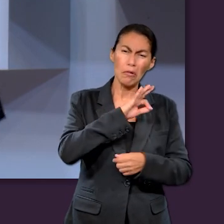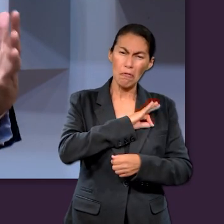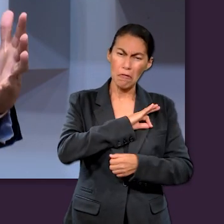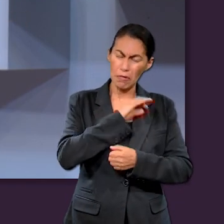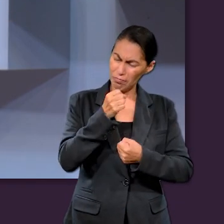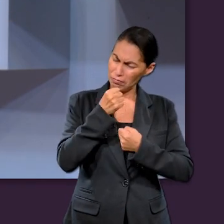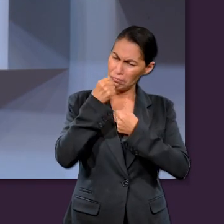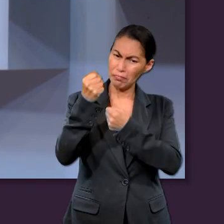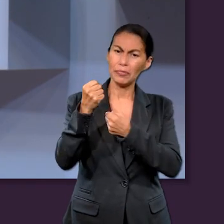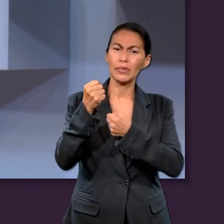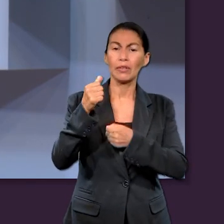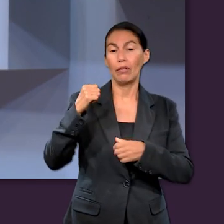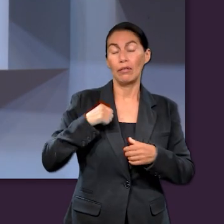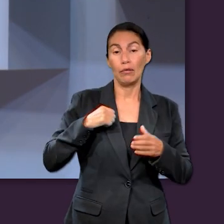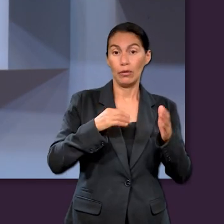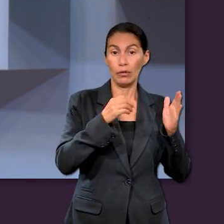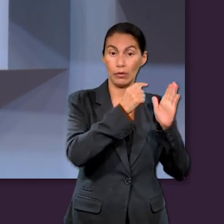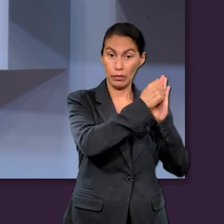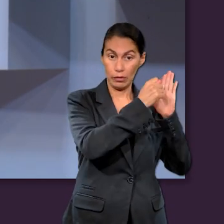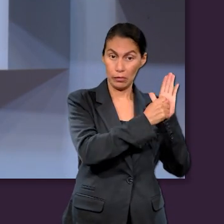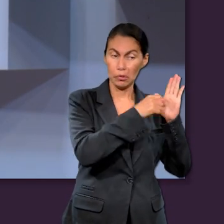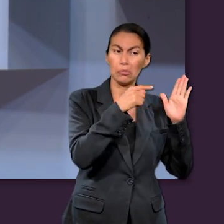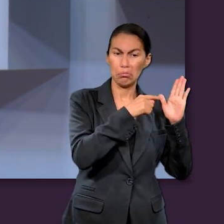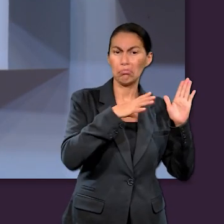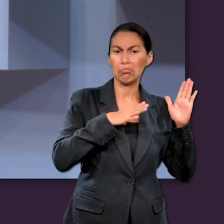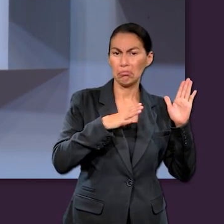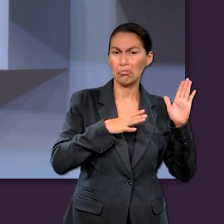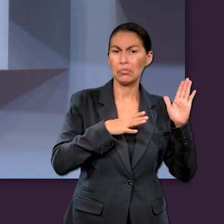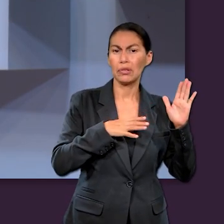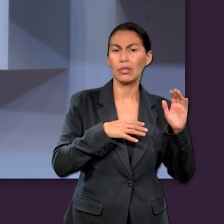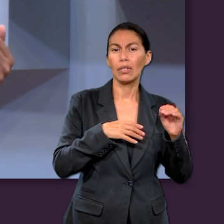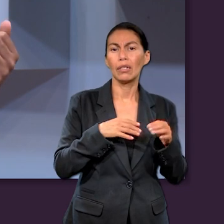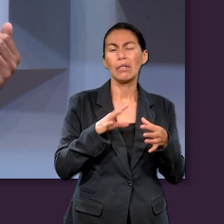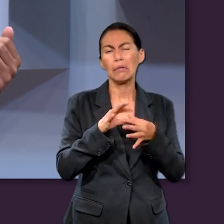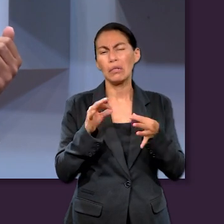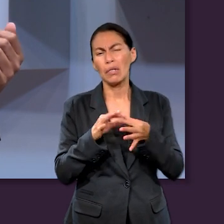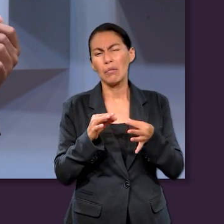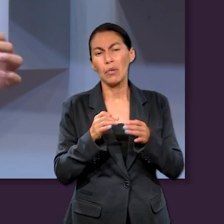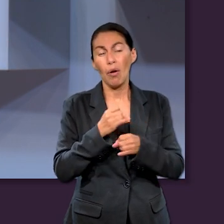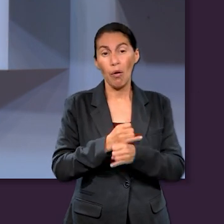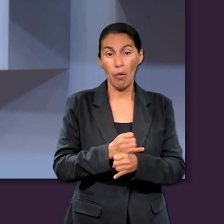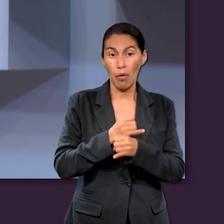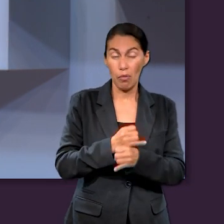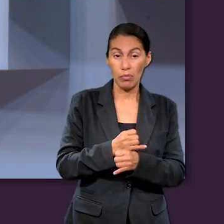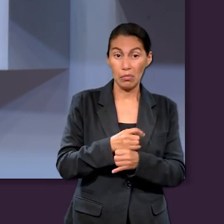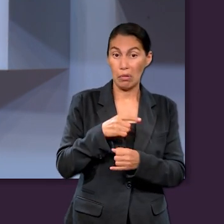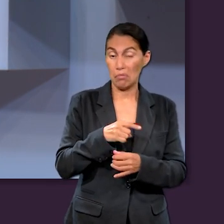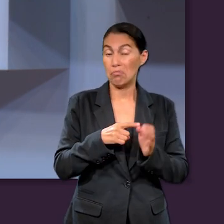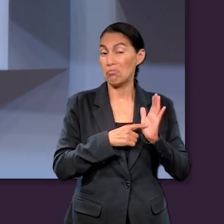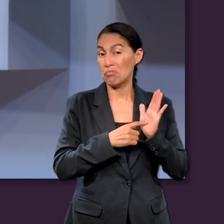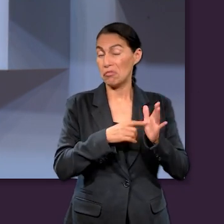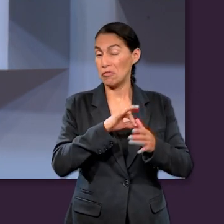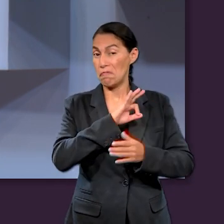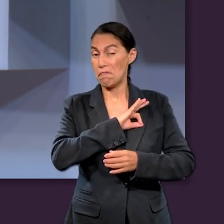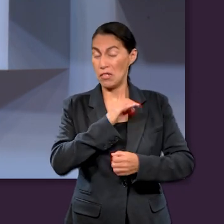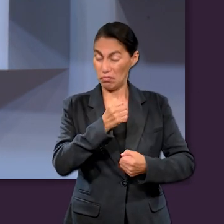cómo en hebreos habla de diferentes personas en el Antiguo Testamento y la fe que tenían. Después hablamos brevemente de Job